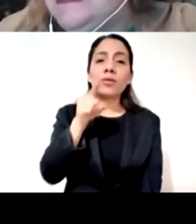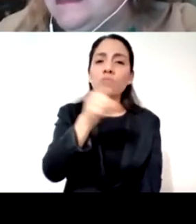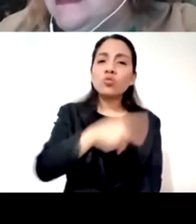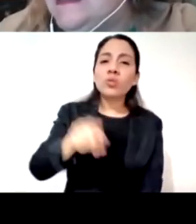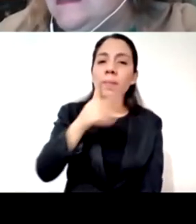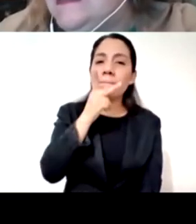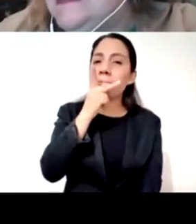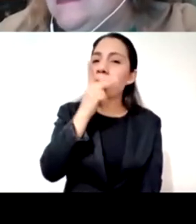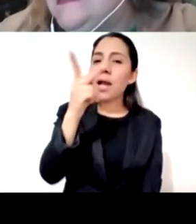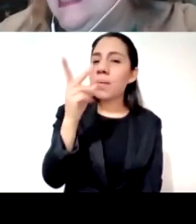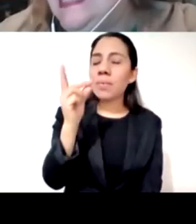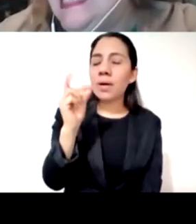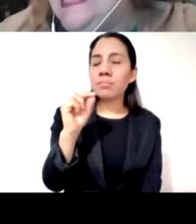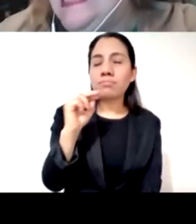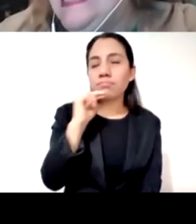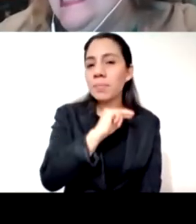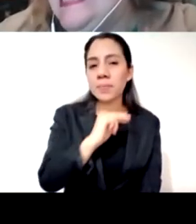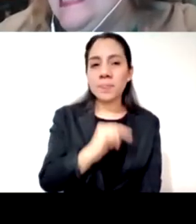muy espontáneo nos regalan